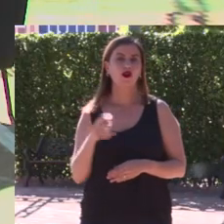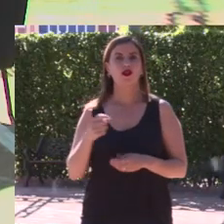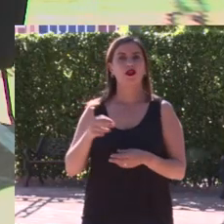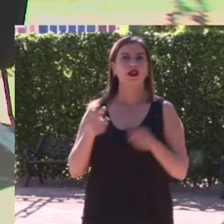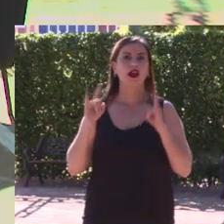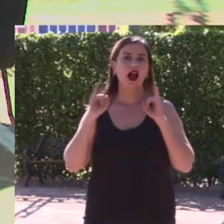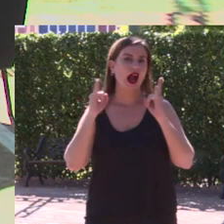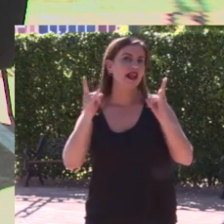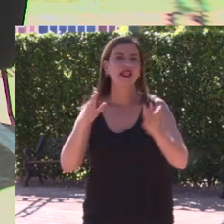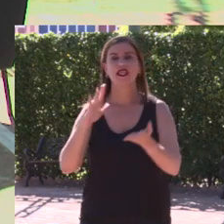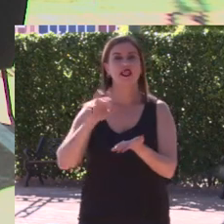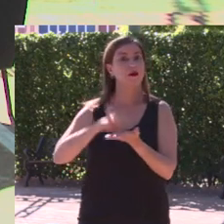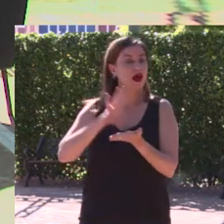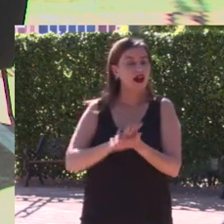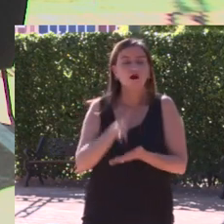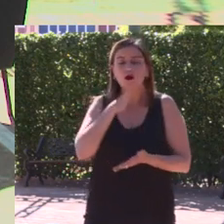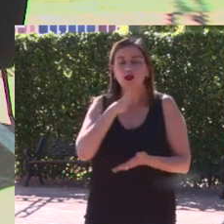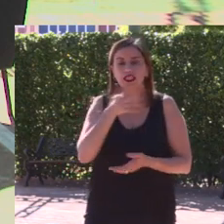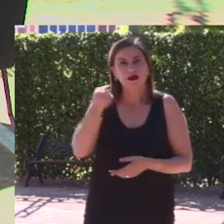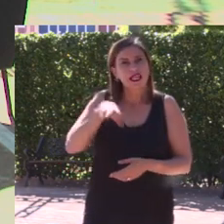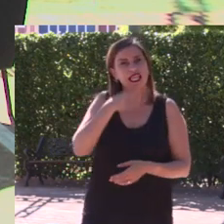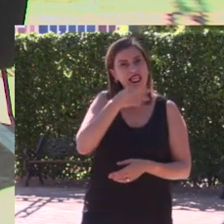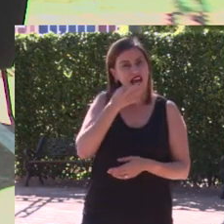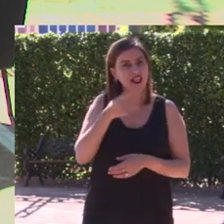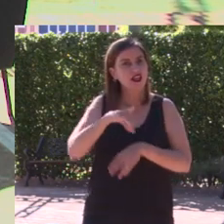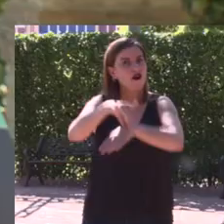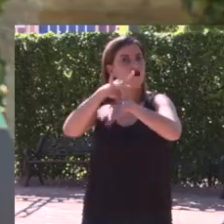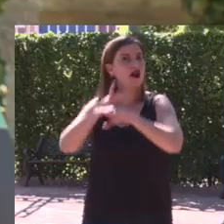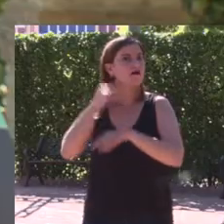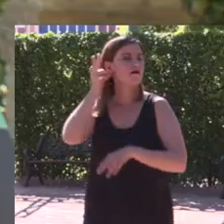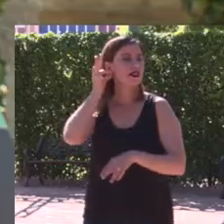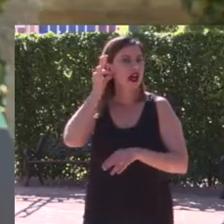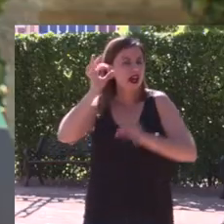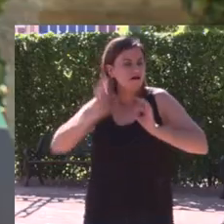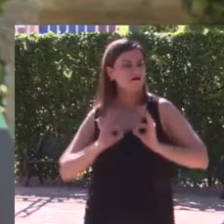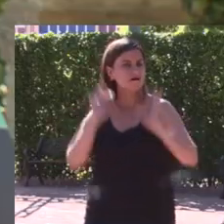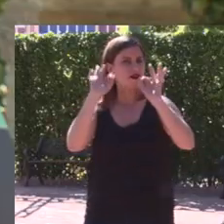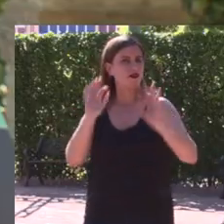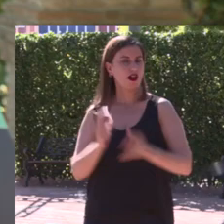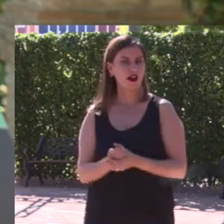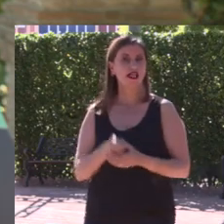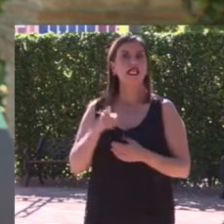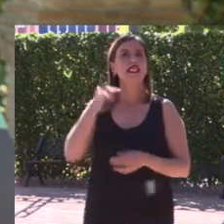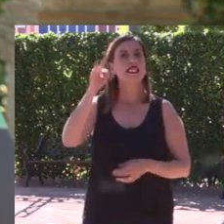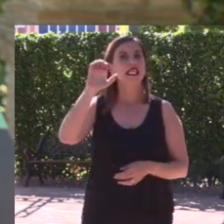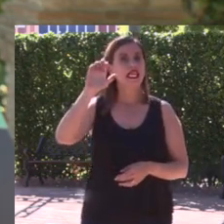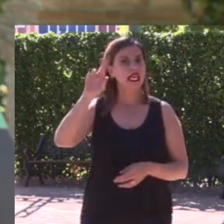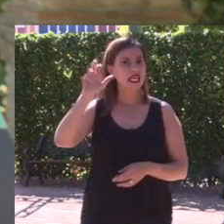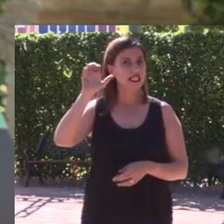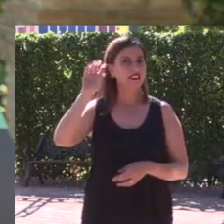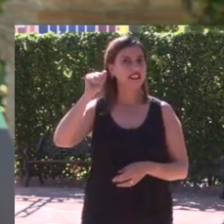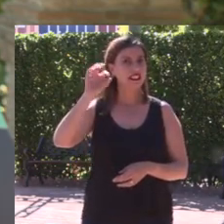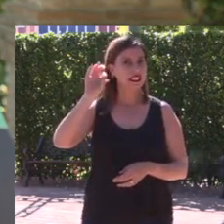porque tenemos esta tarde a una invitada de excepción, Teresa Zabel, que como sabrán